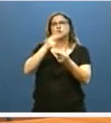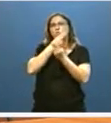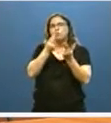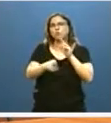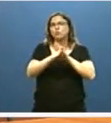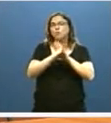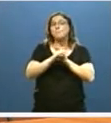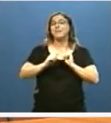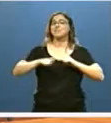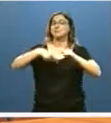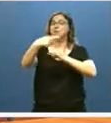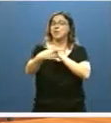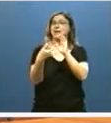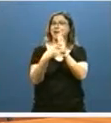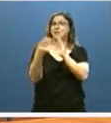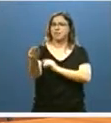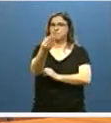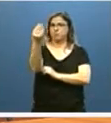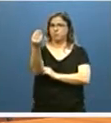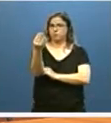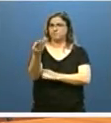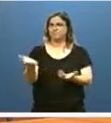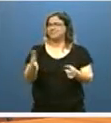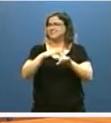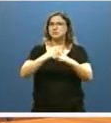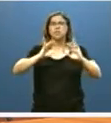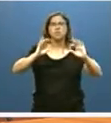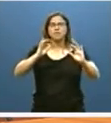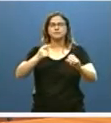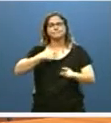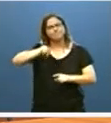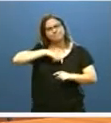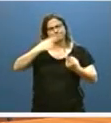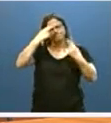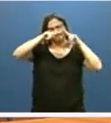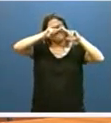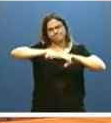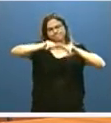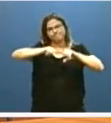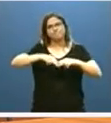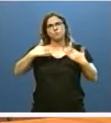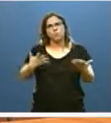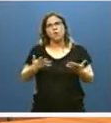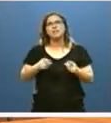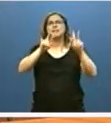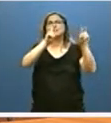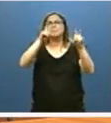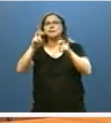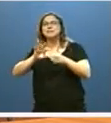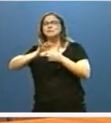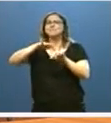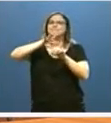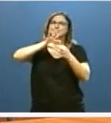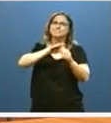su calidad. Una realidad que nos lleva a analizar aquí los principales aspectos relativos a la situación